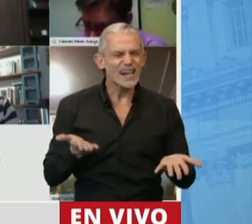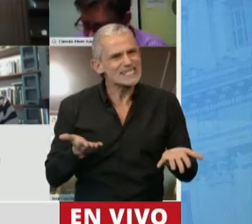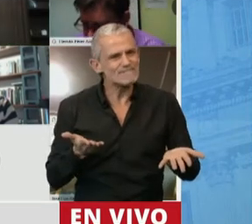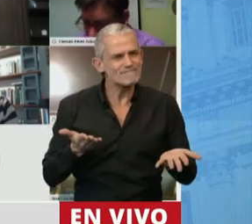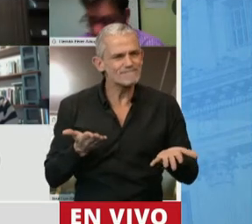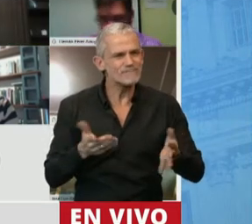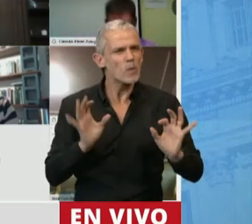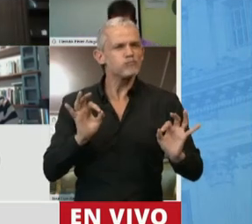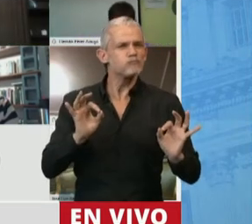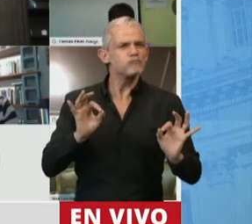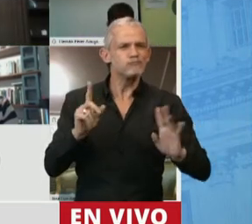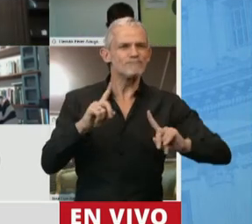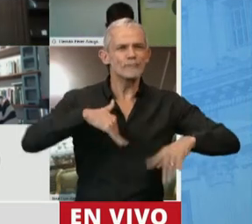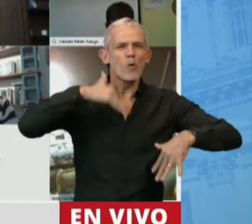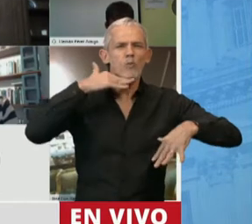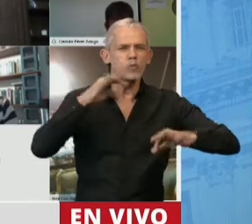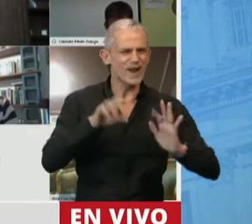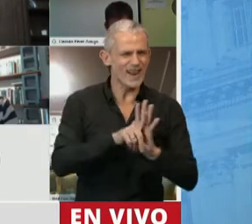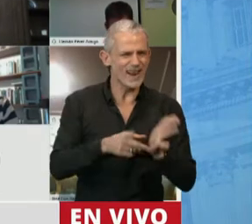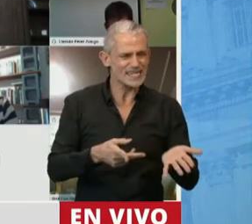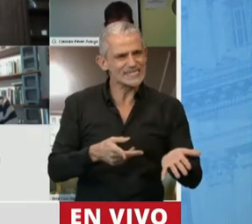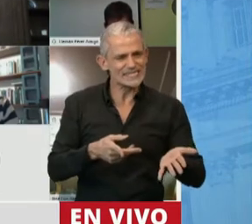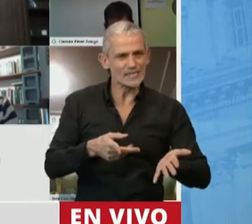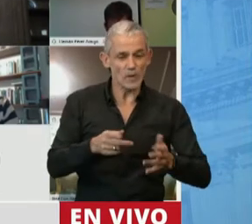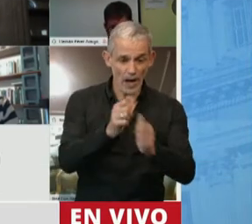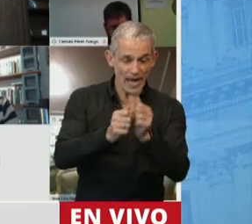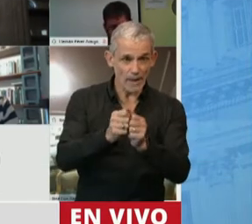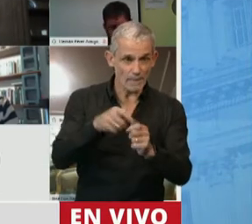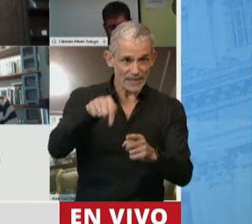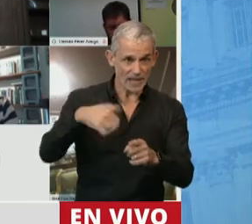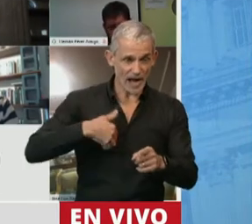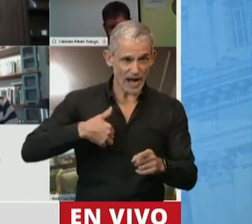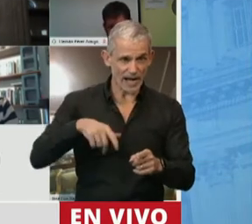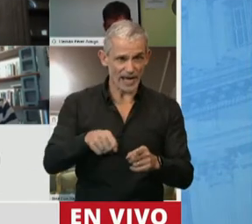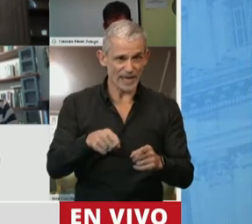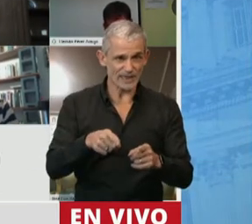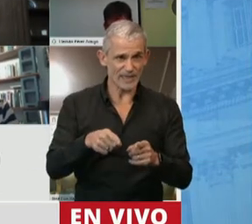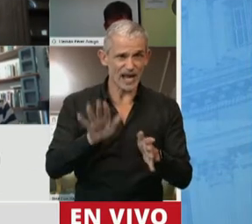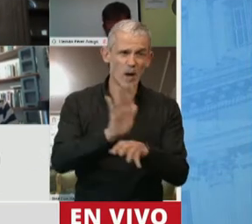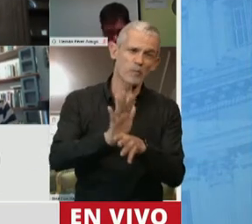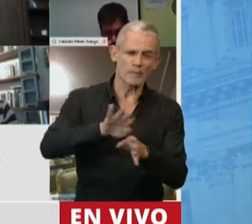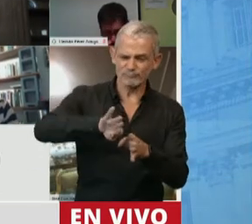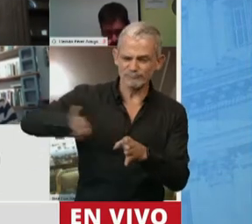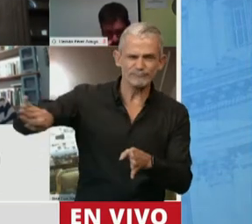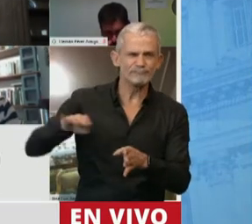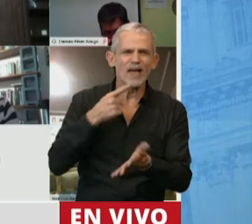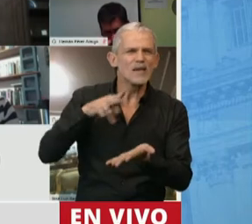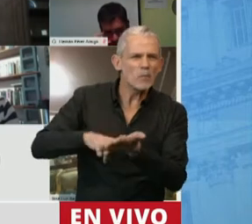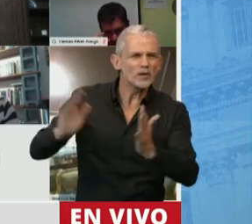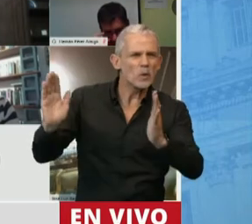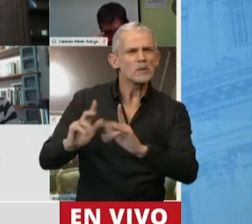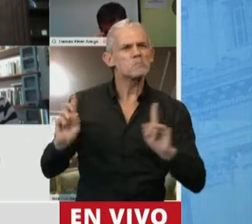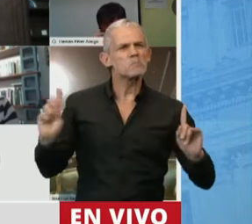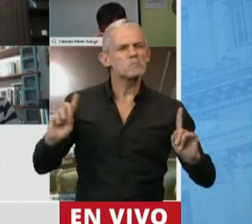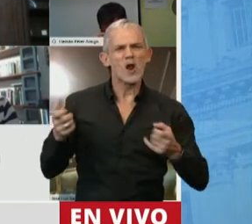entendíamos que estaba la duda de que pymes de nuestro país pudiesen quedar afuera de los beneficios de la ley y a